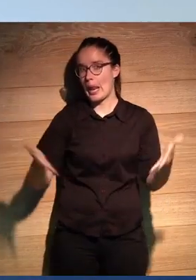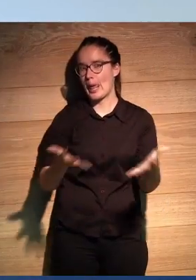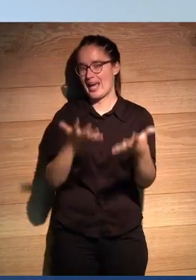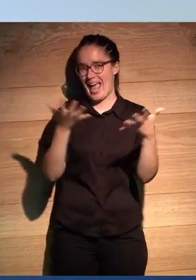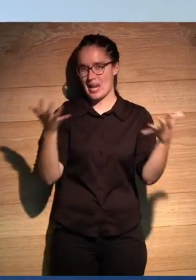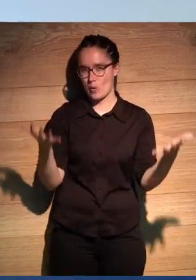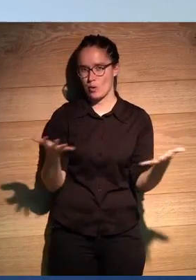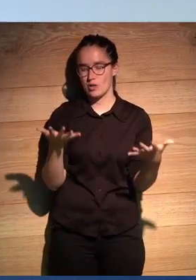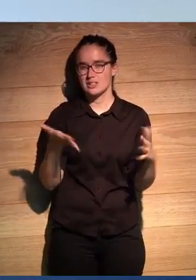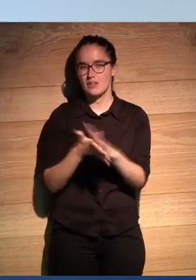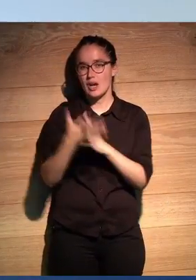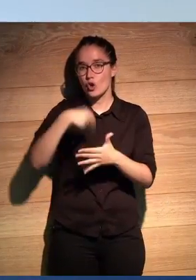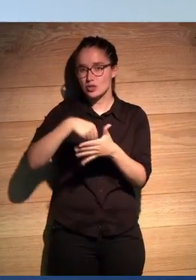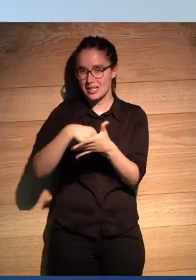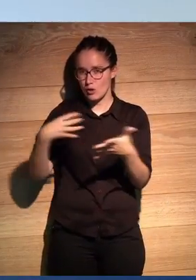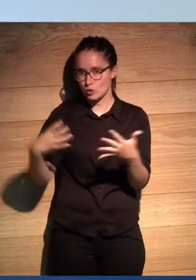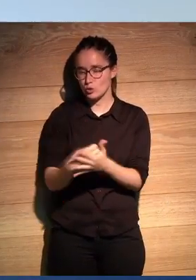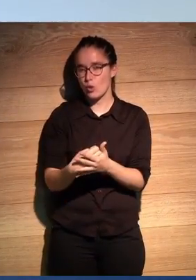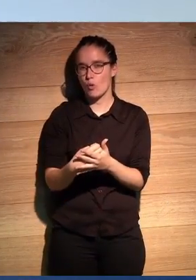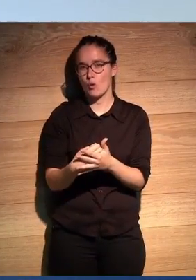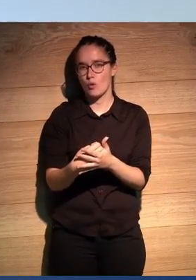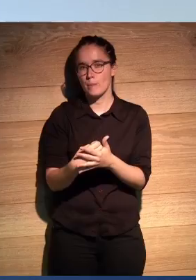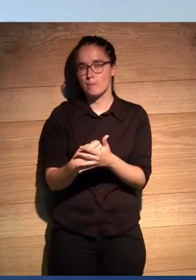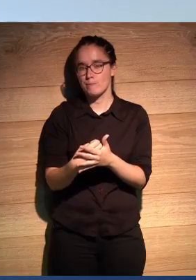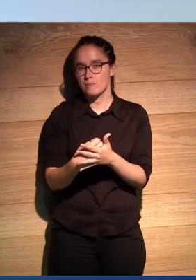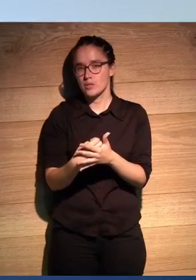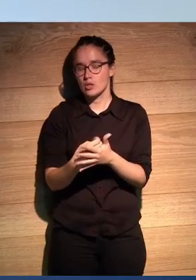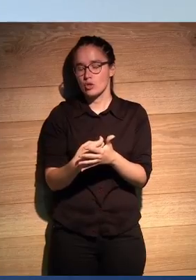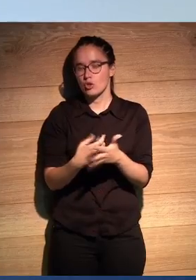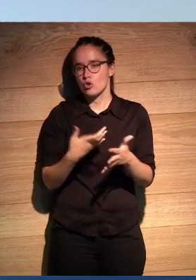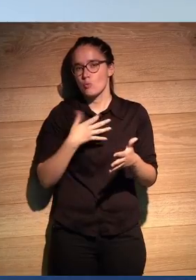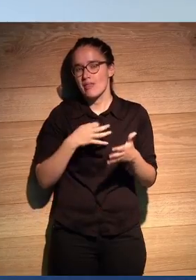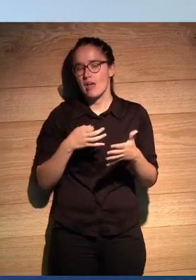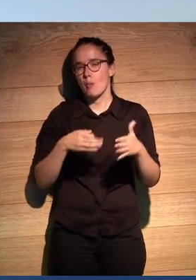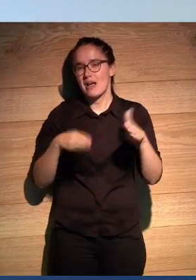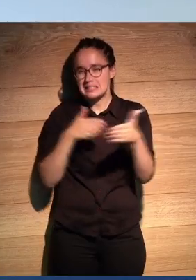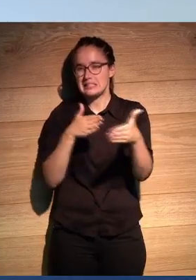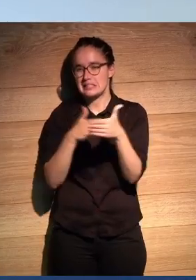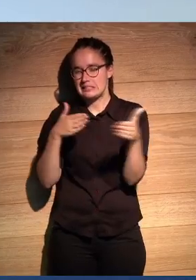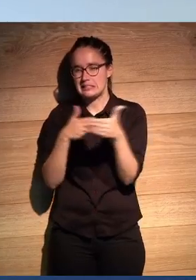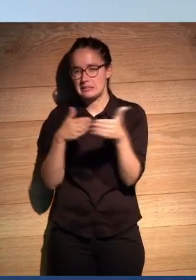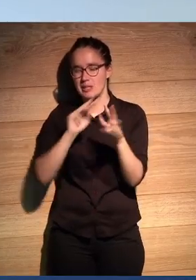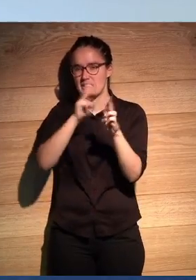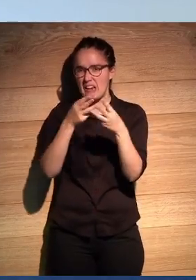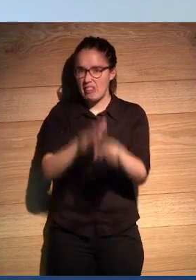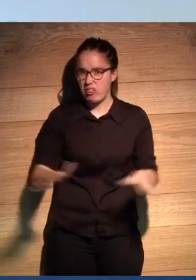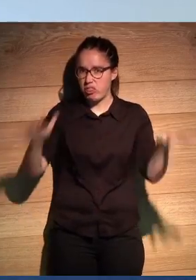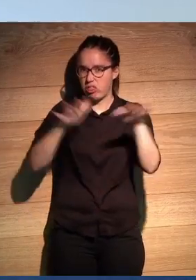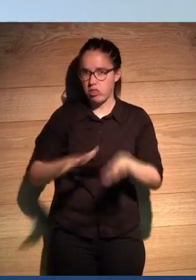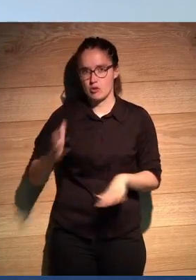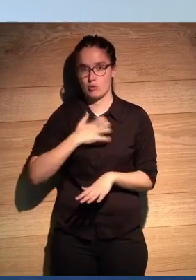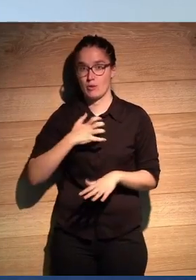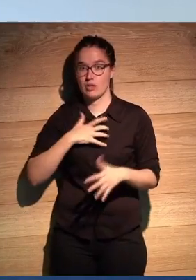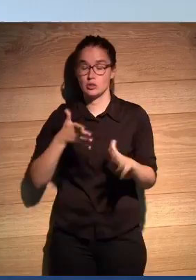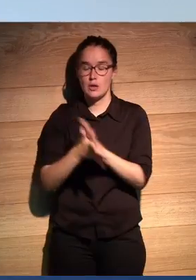que todo ese contenido que tuviera no dificultara la navegación, y eso comporta un